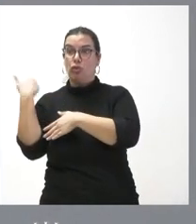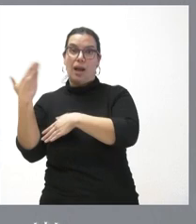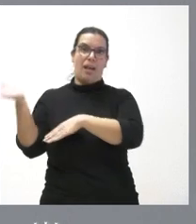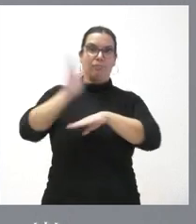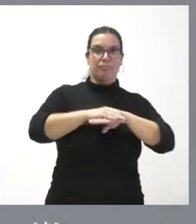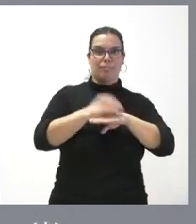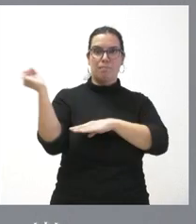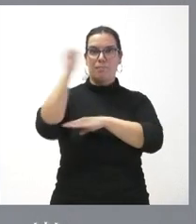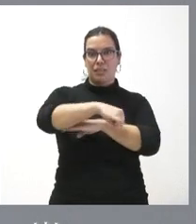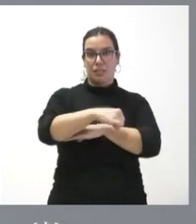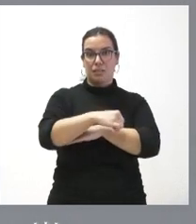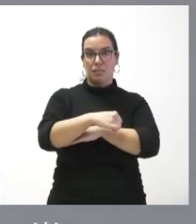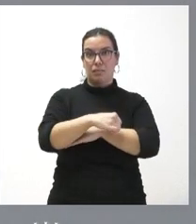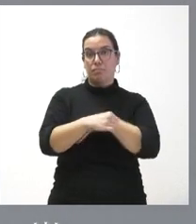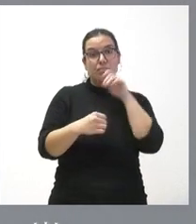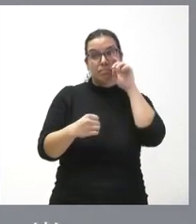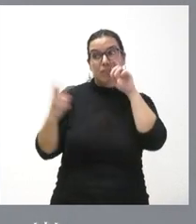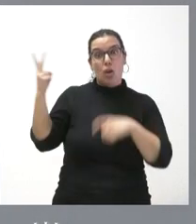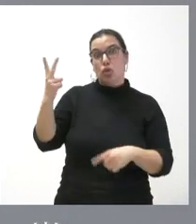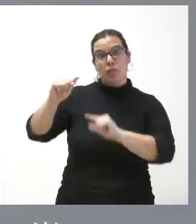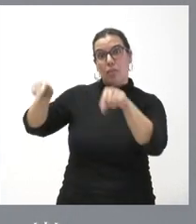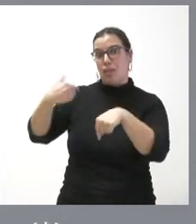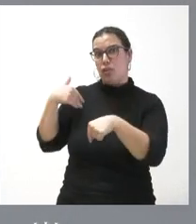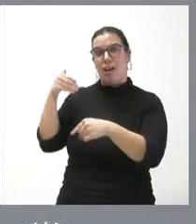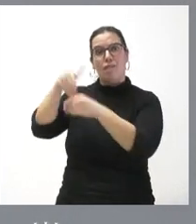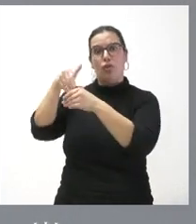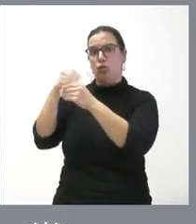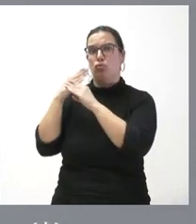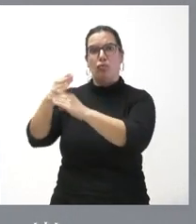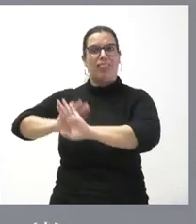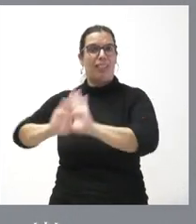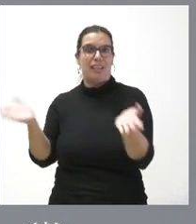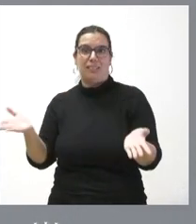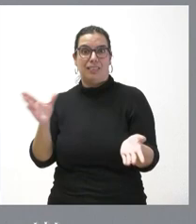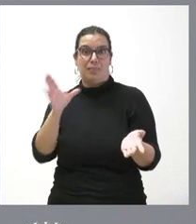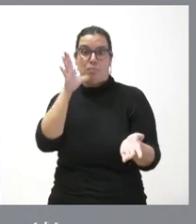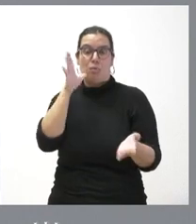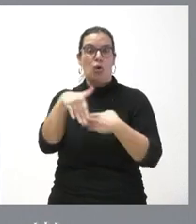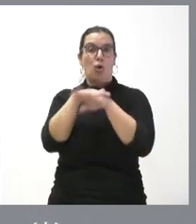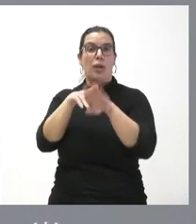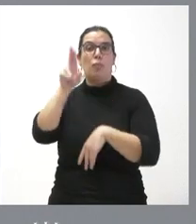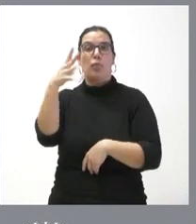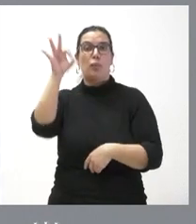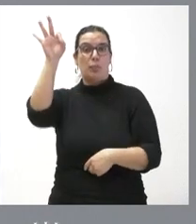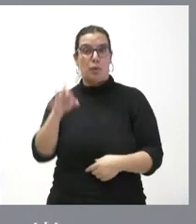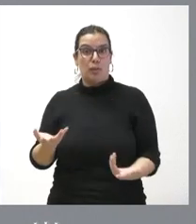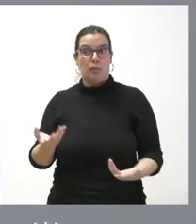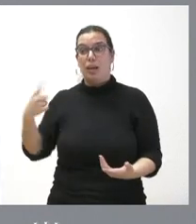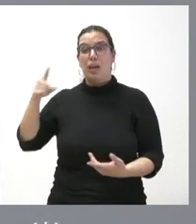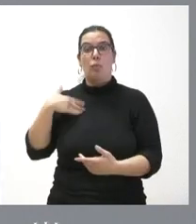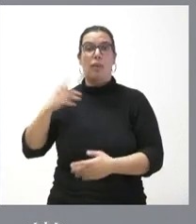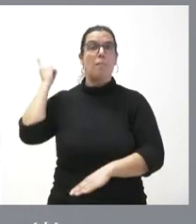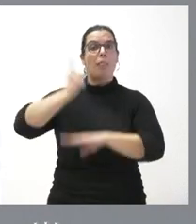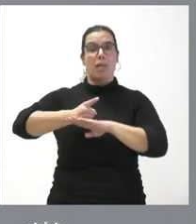que tienen votos suficientes para plantear en el Consejo de Política Fiscal y Financiera un modelo de financiación que se